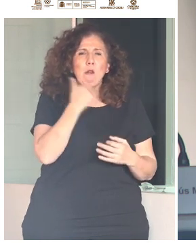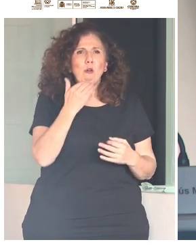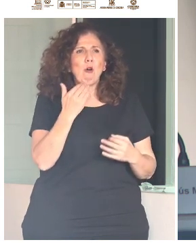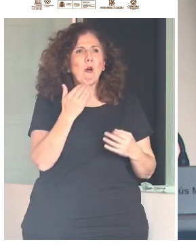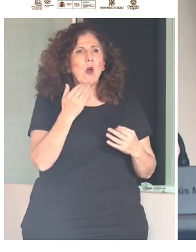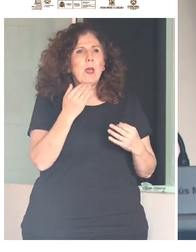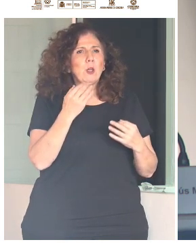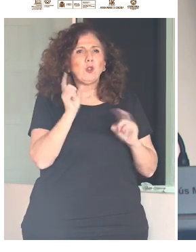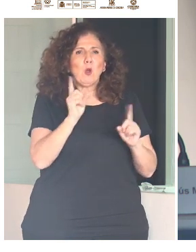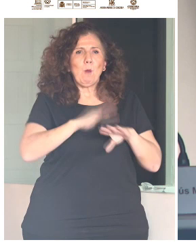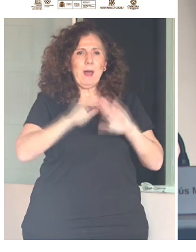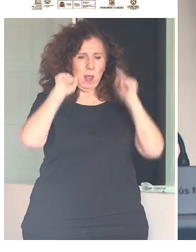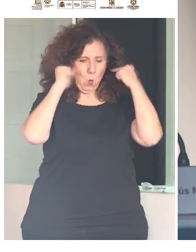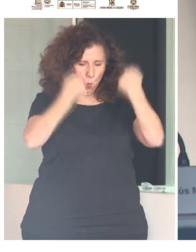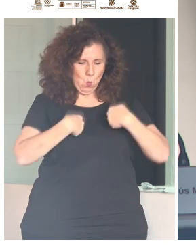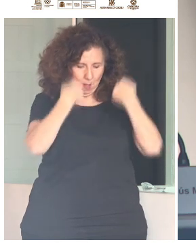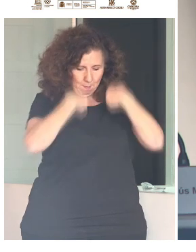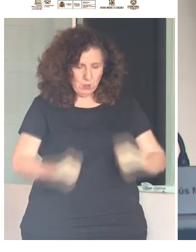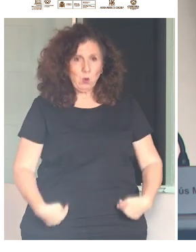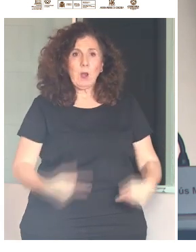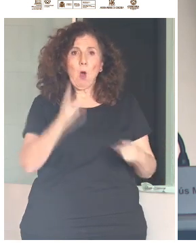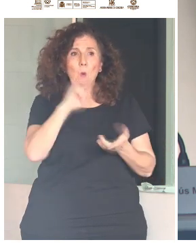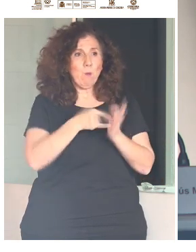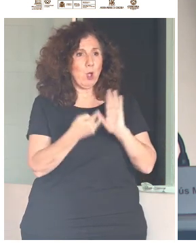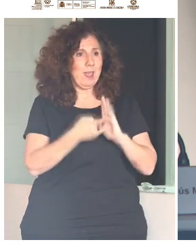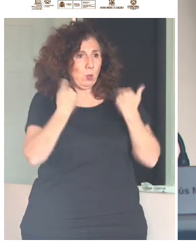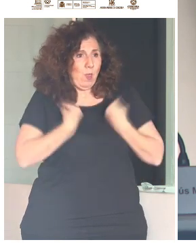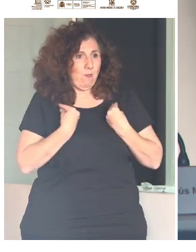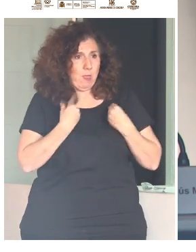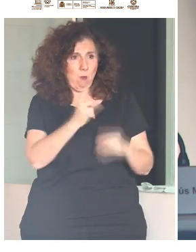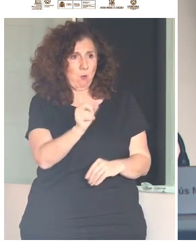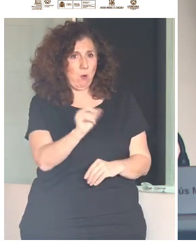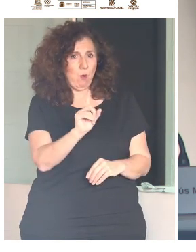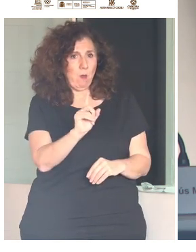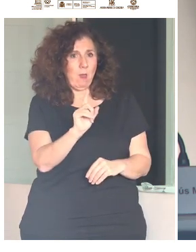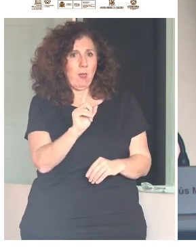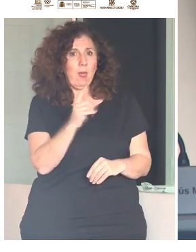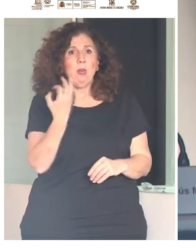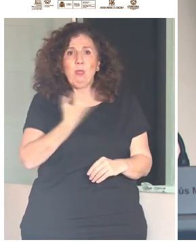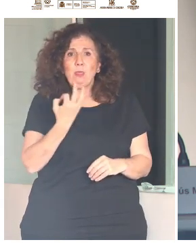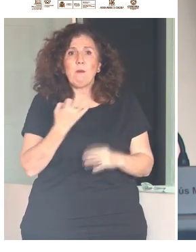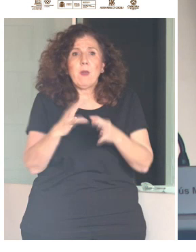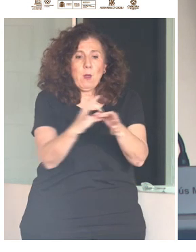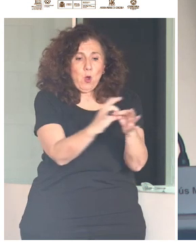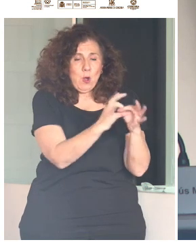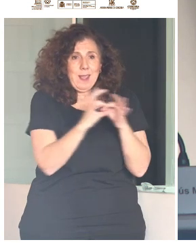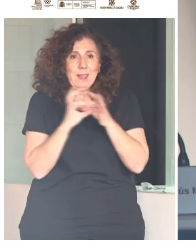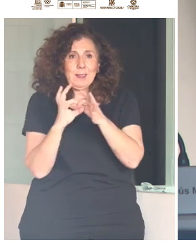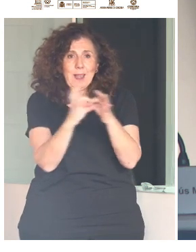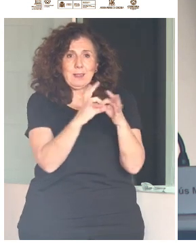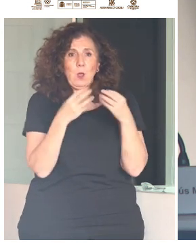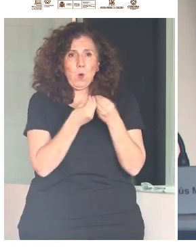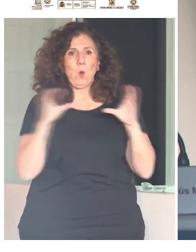o sobre su proyecto habitual. Y esto, acumulado y en interconexión, nos sitúan a este